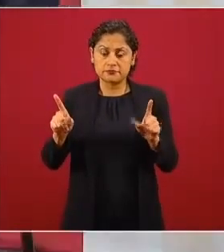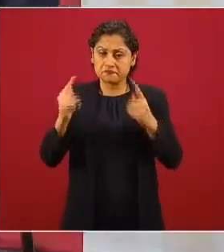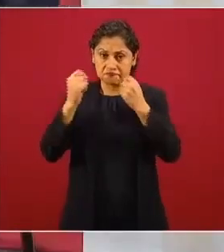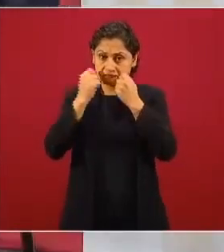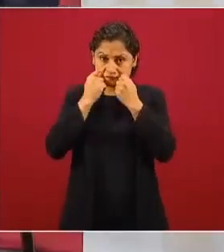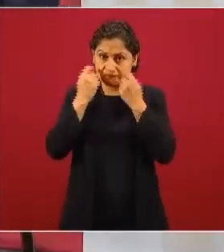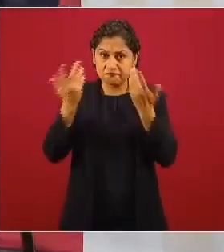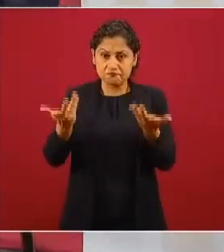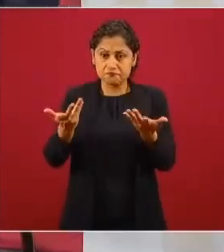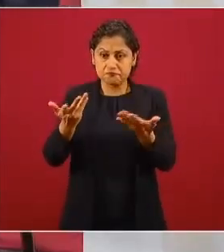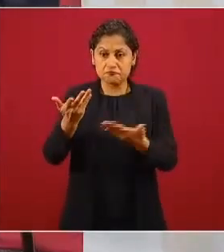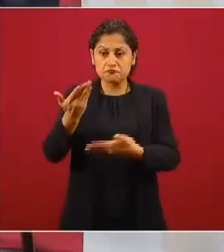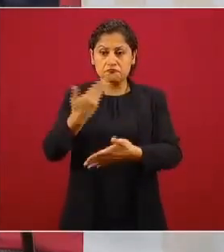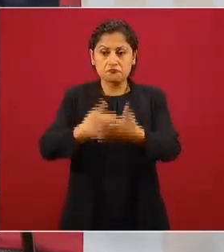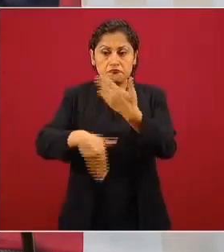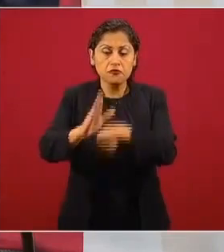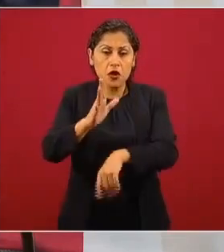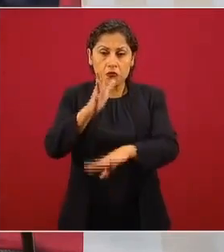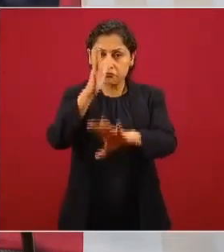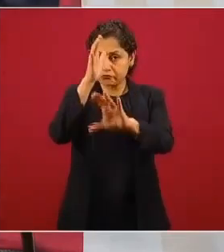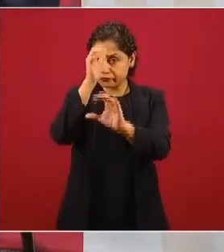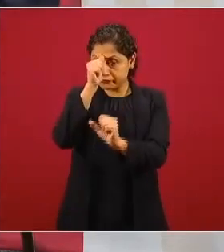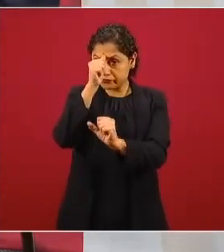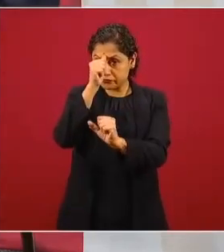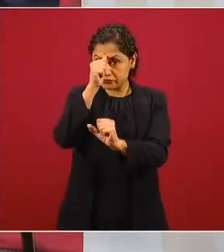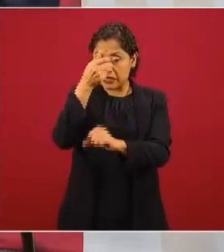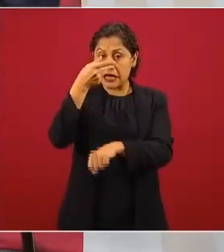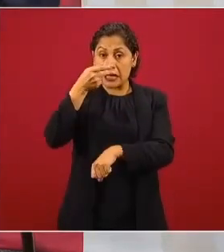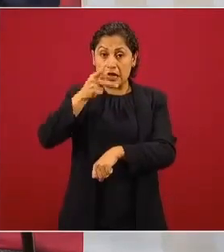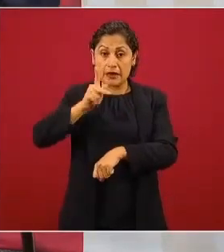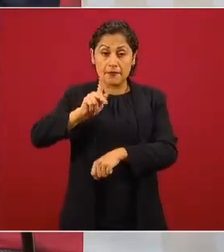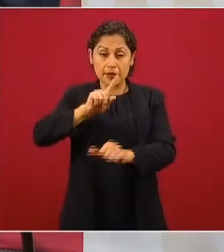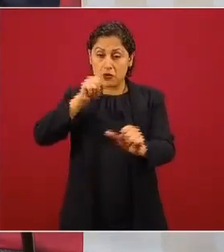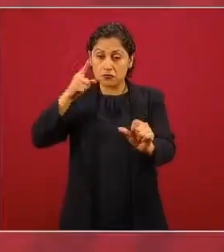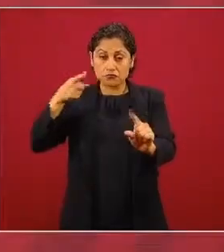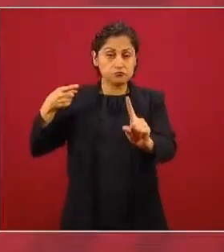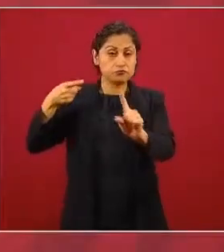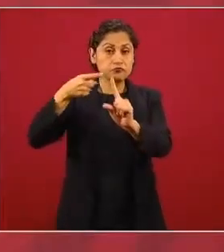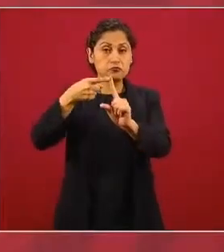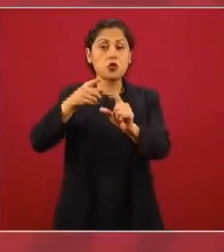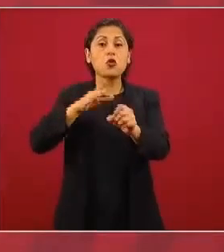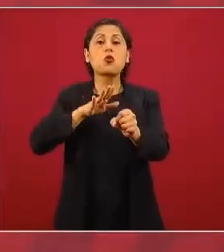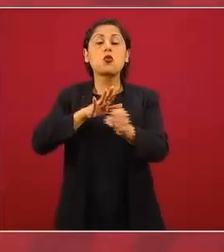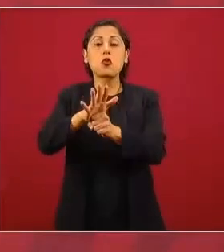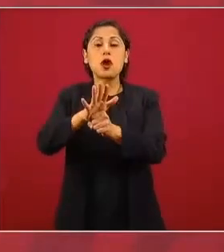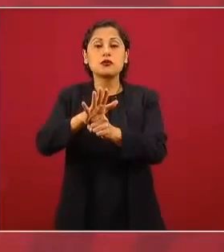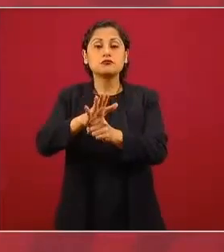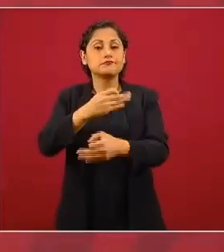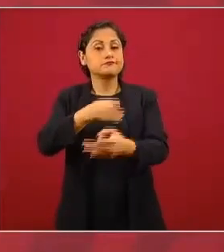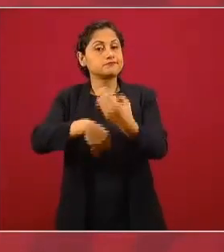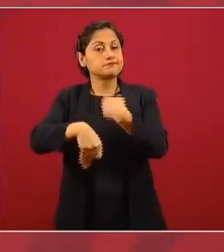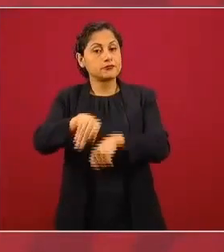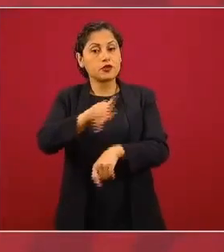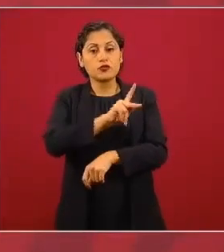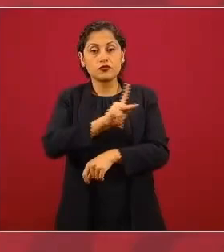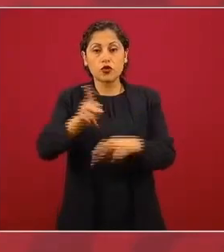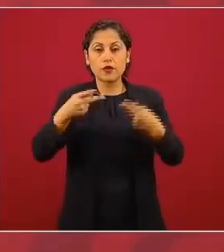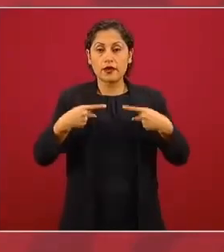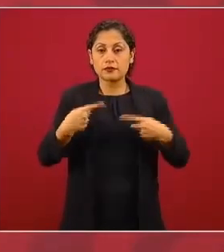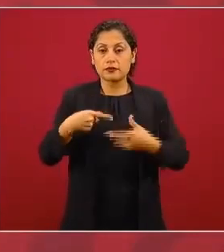salir adelante pensando en el interés general, en el interés de todo el pueblo de México.